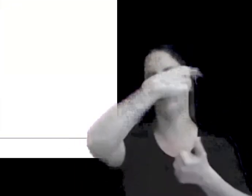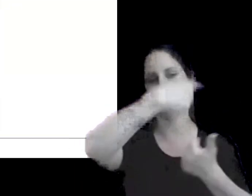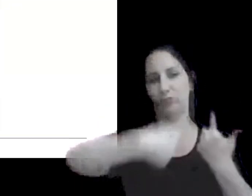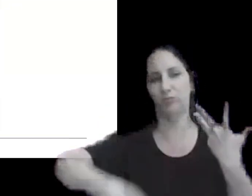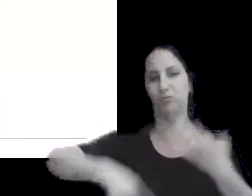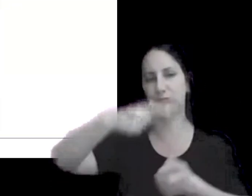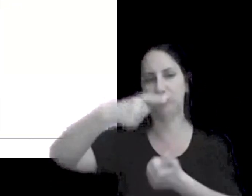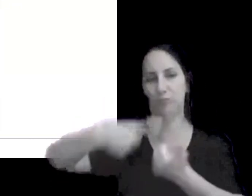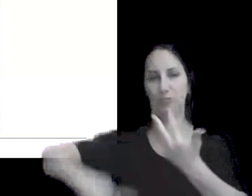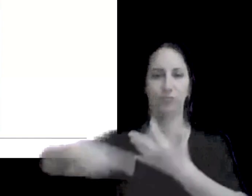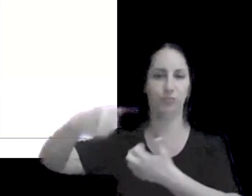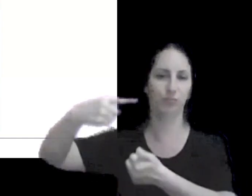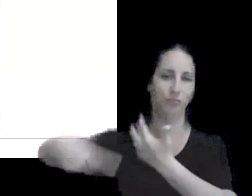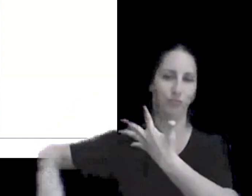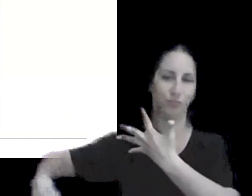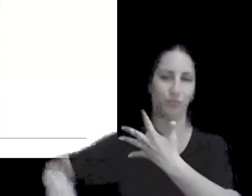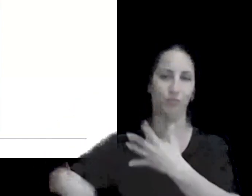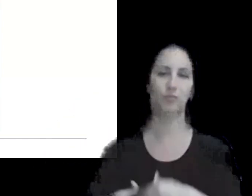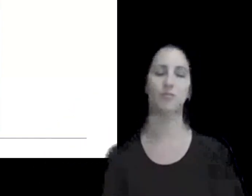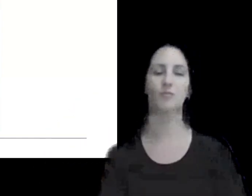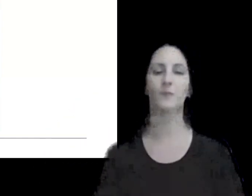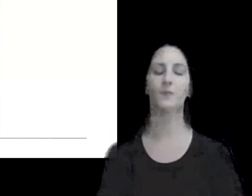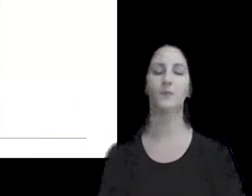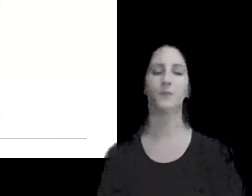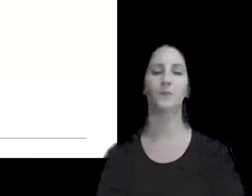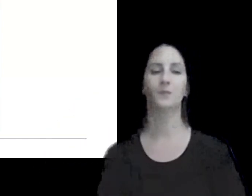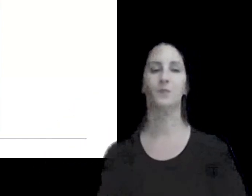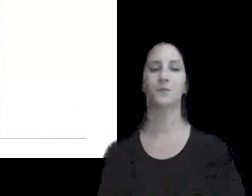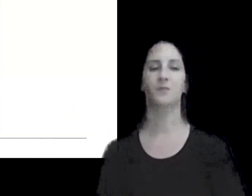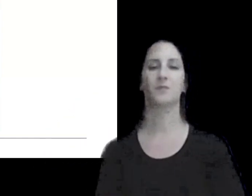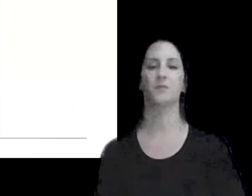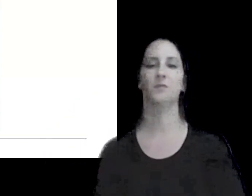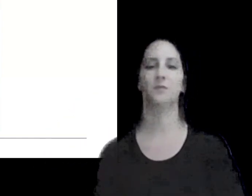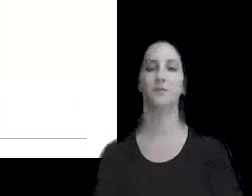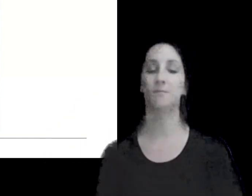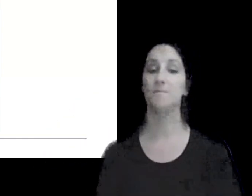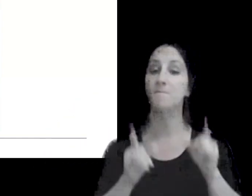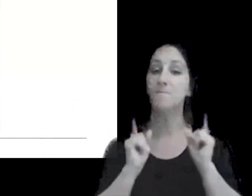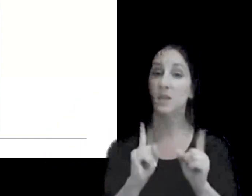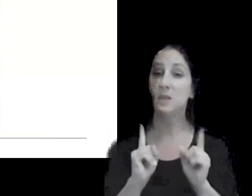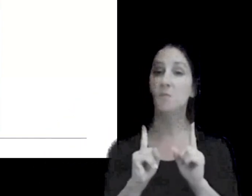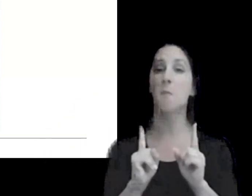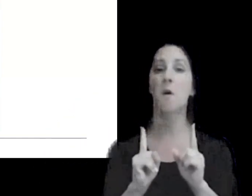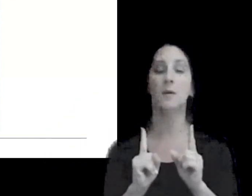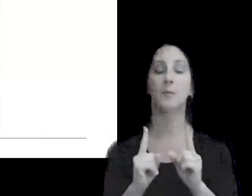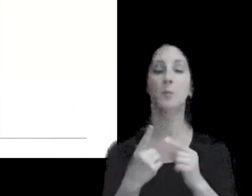aquellas donde las mismas pueden estar